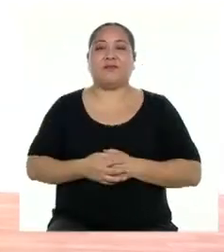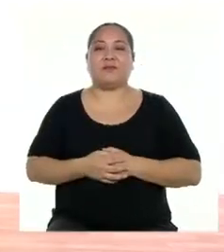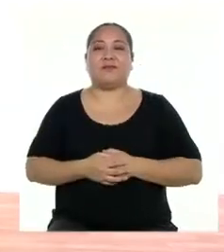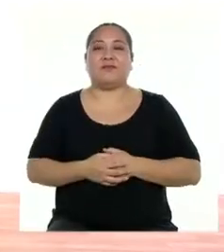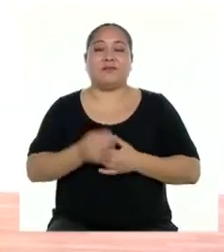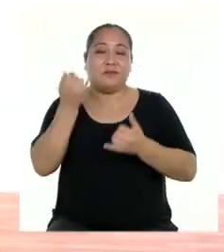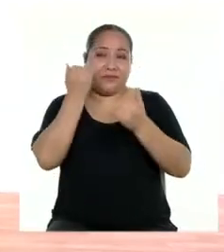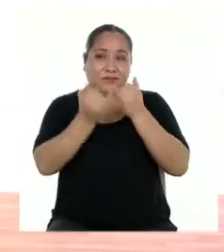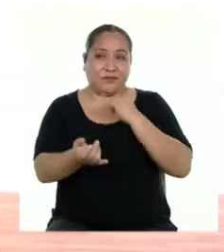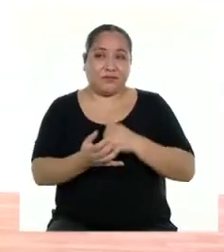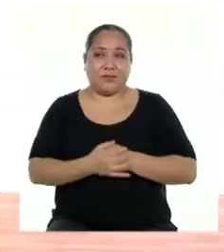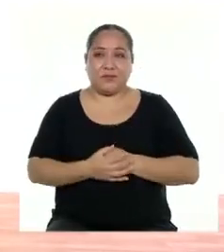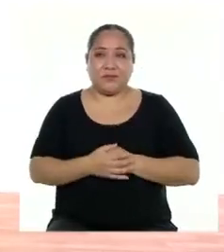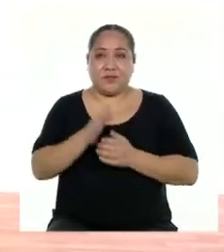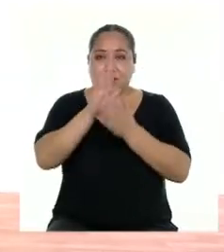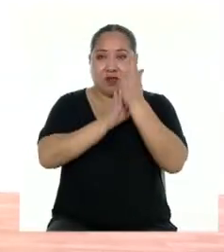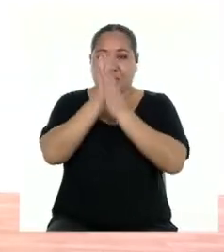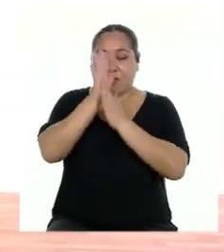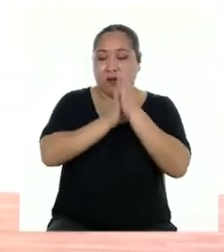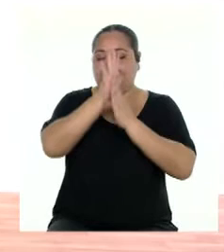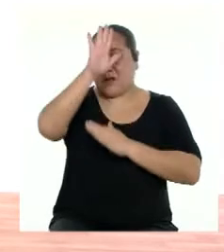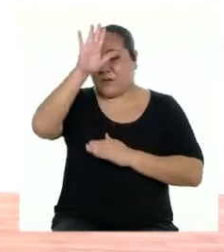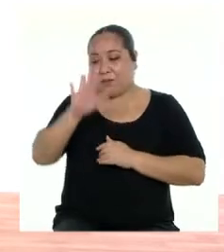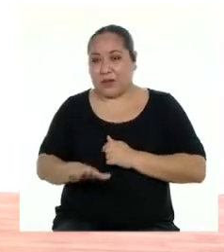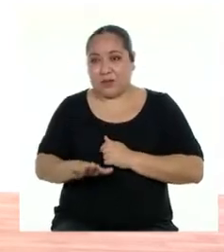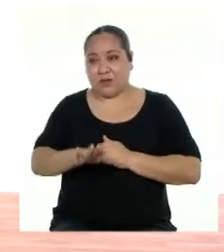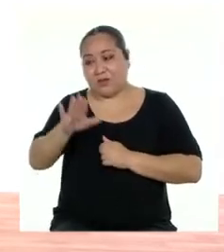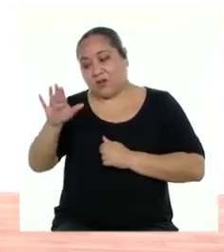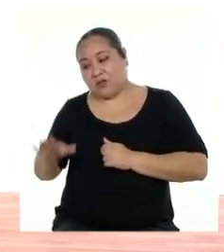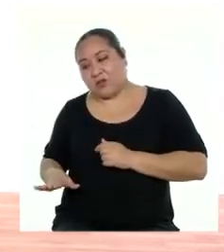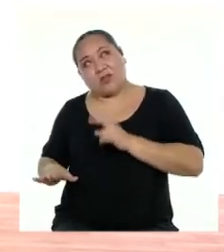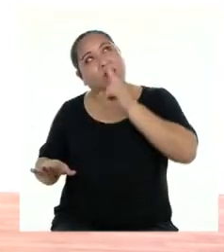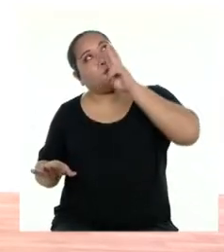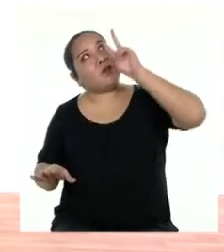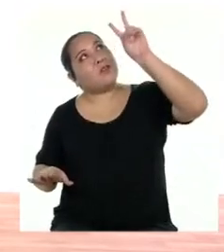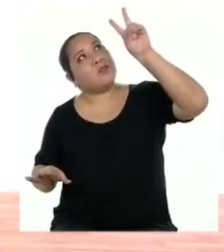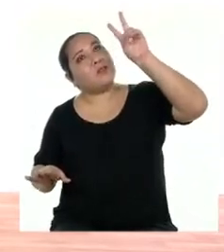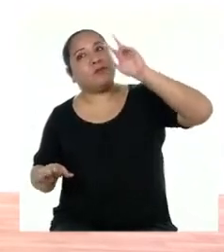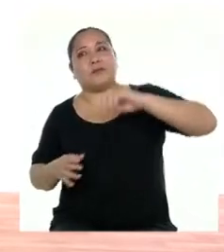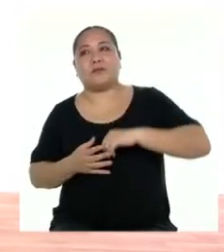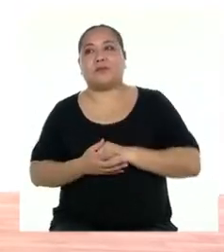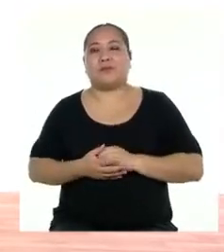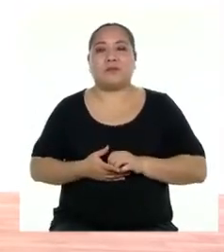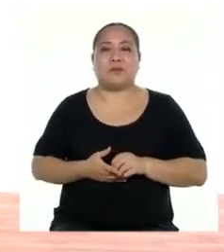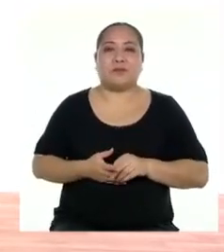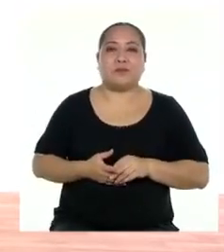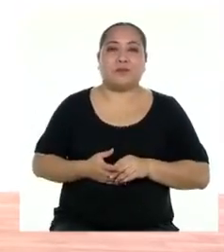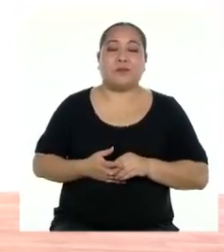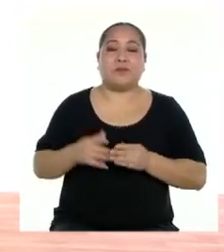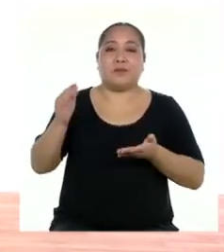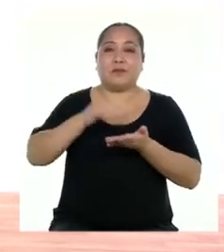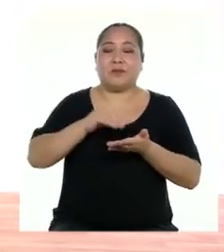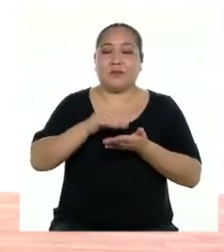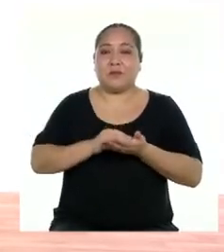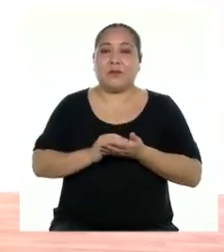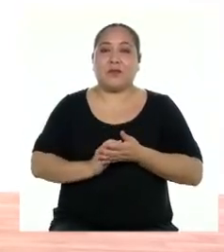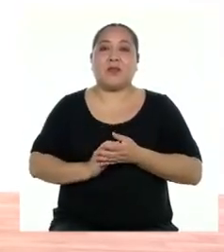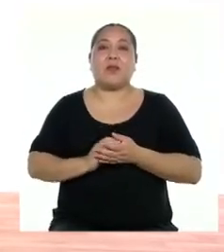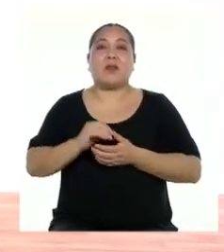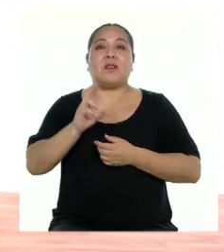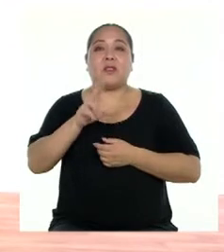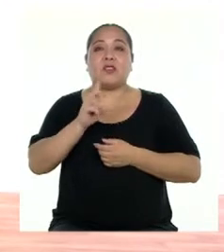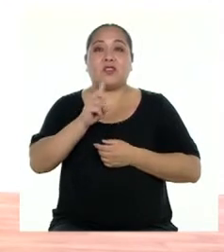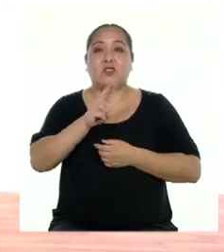Y por último, mano en el piso, hacia un costado y miro. Una vez más. Tres, dos,